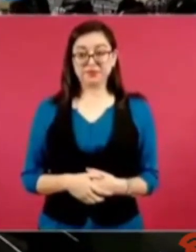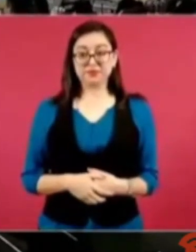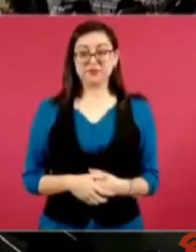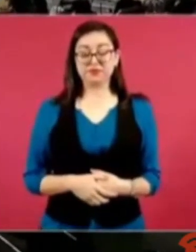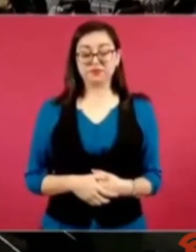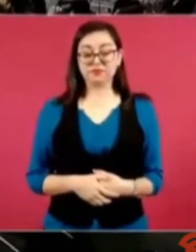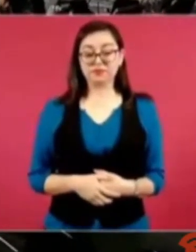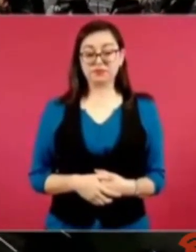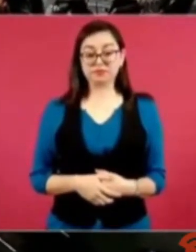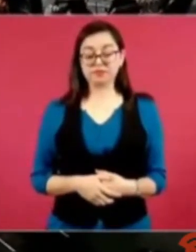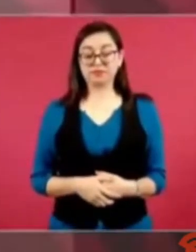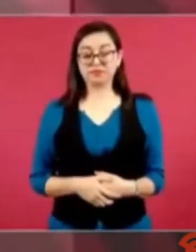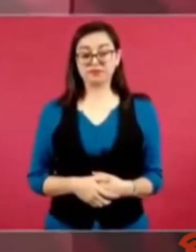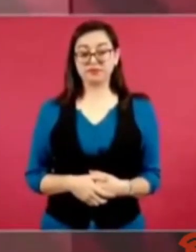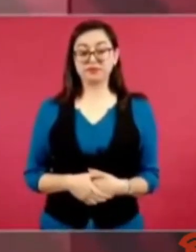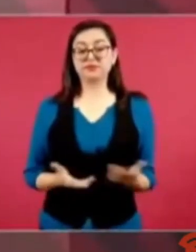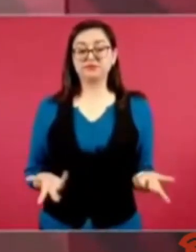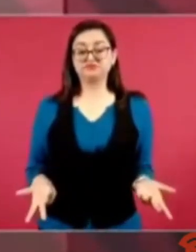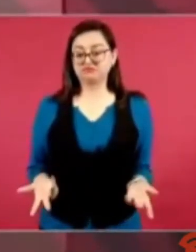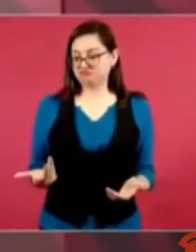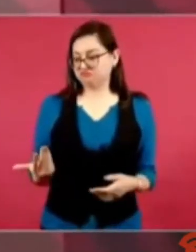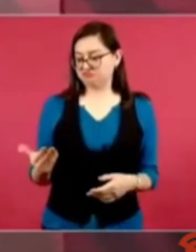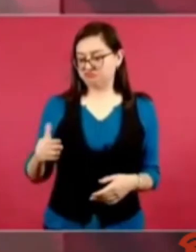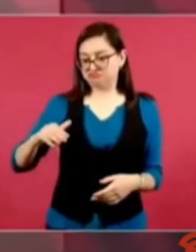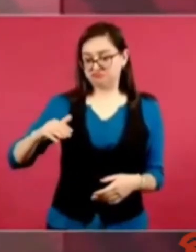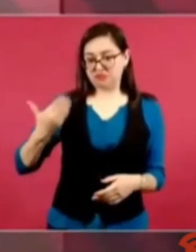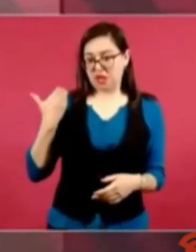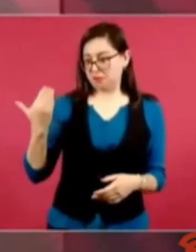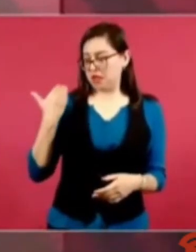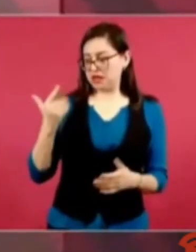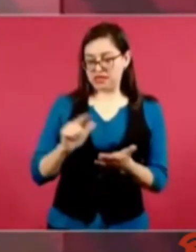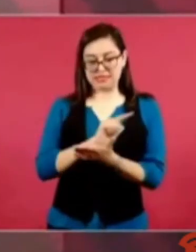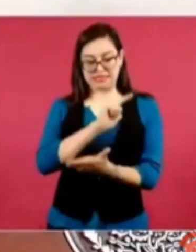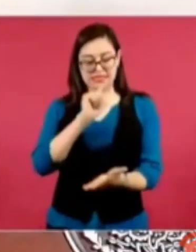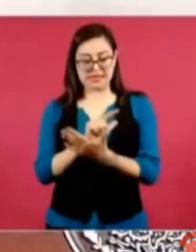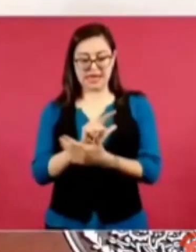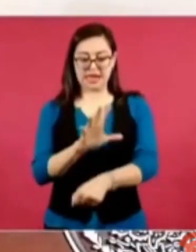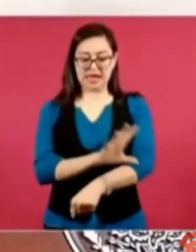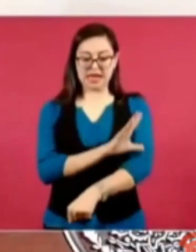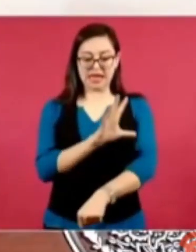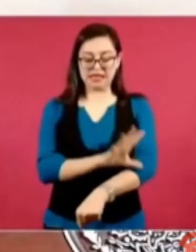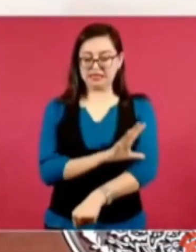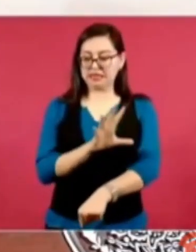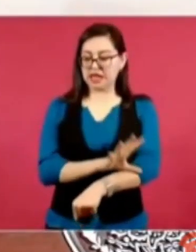cancelación de la ley eléctrica. Dos ministros